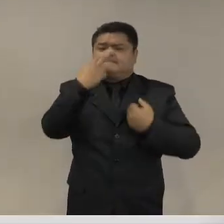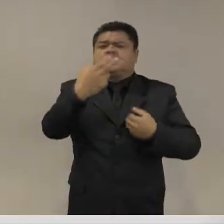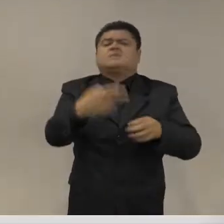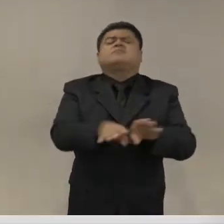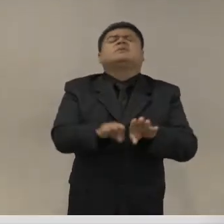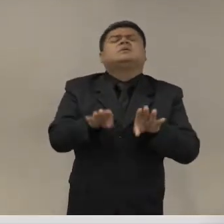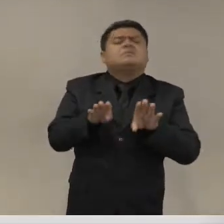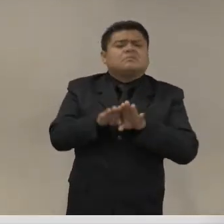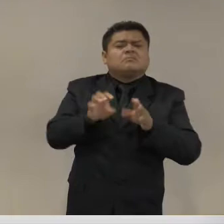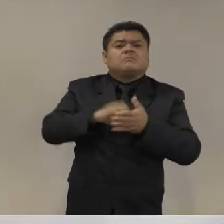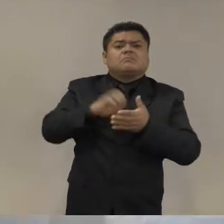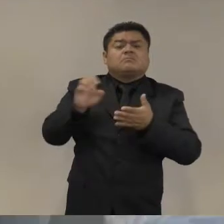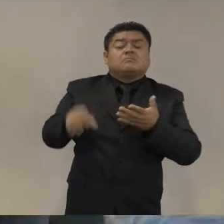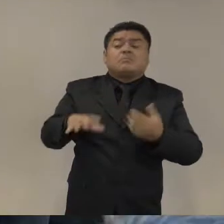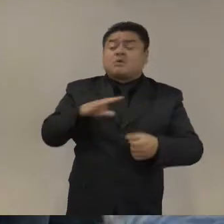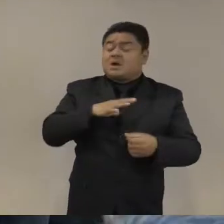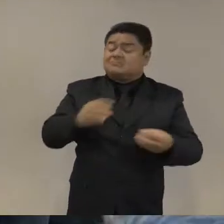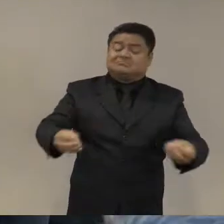muchas gracias